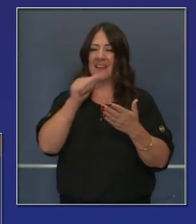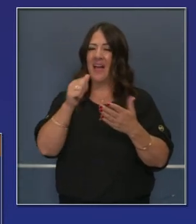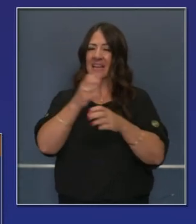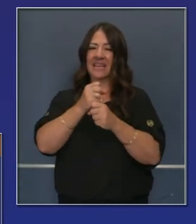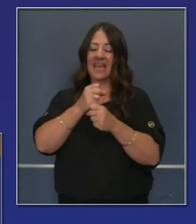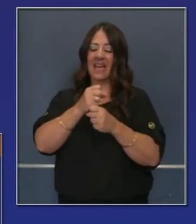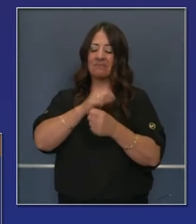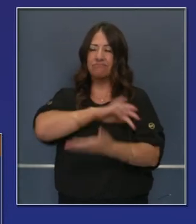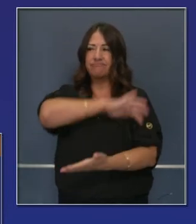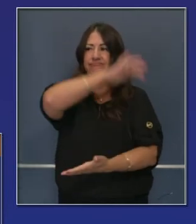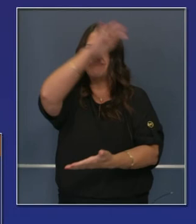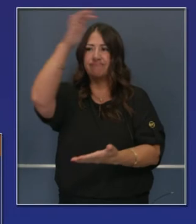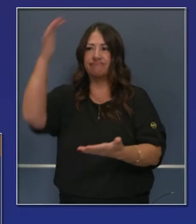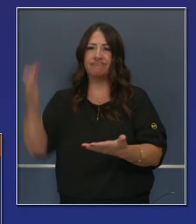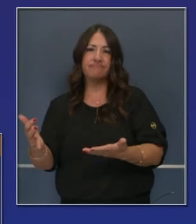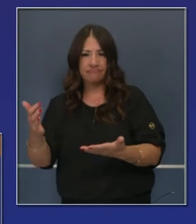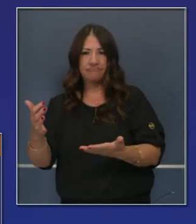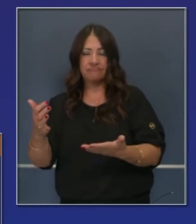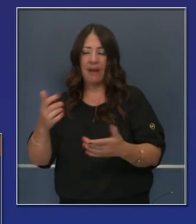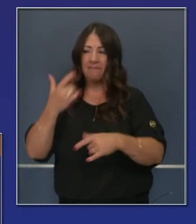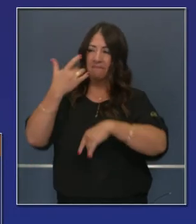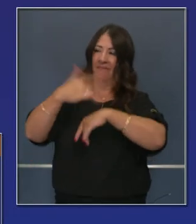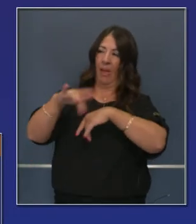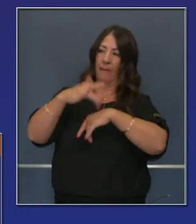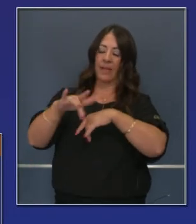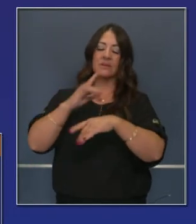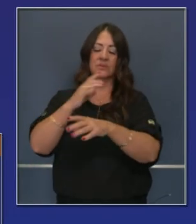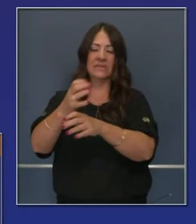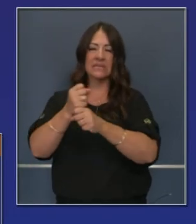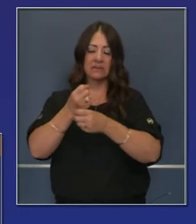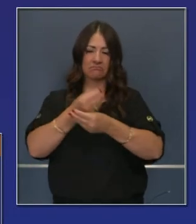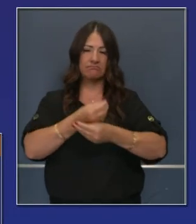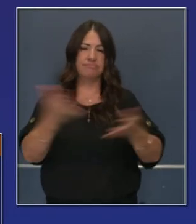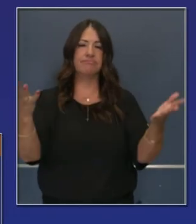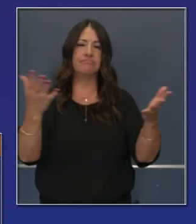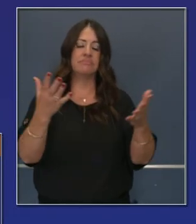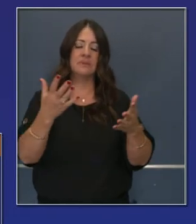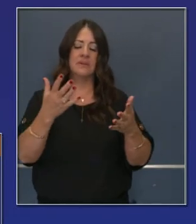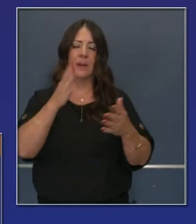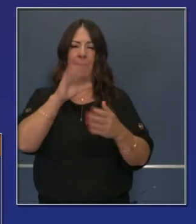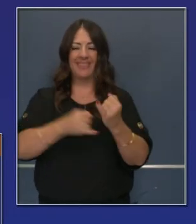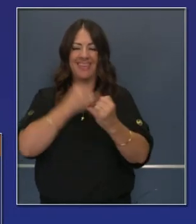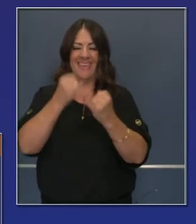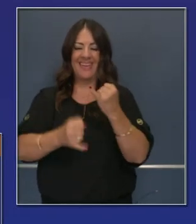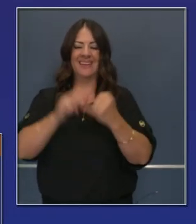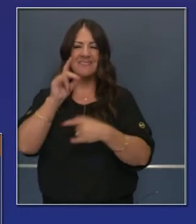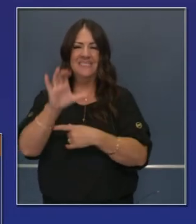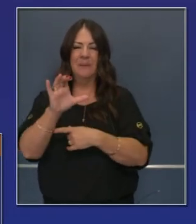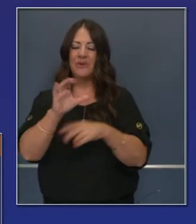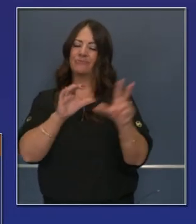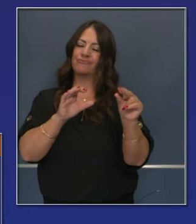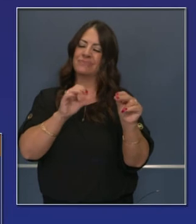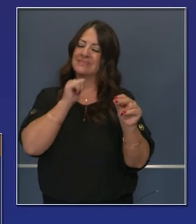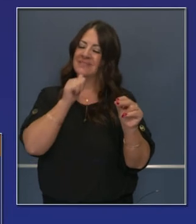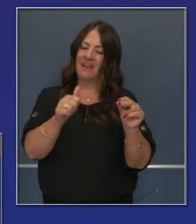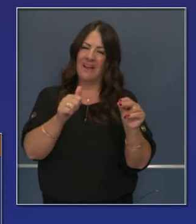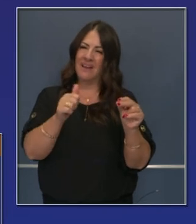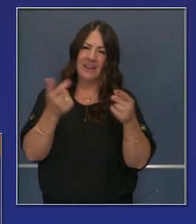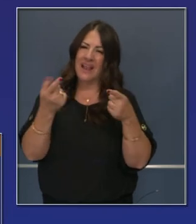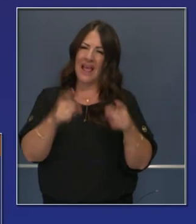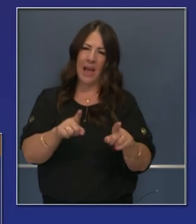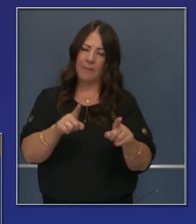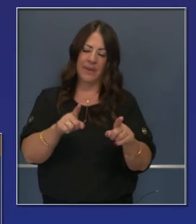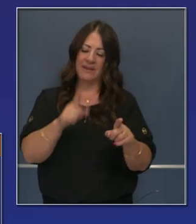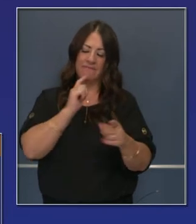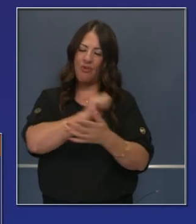vean una distribución sustancial o que tengan la disponibilidad sustancial de la vacuna antes del final de este